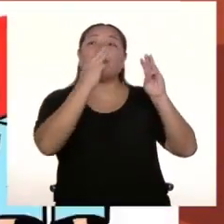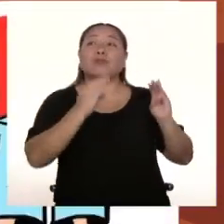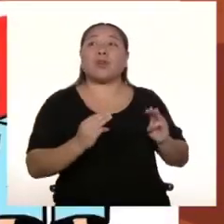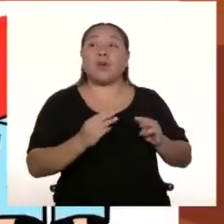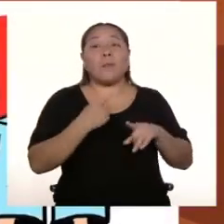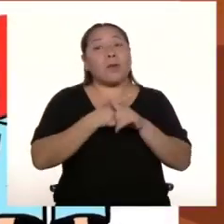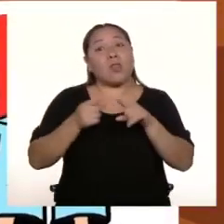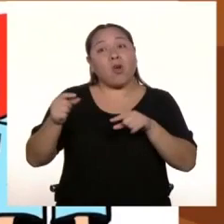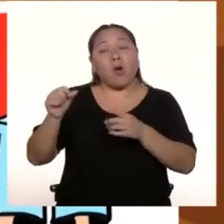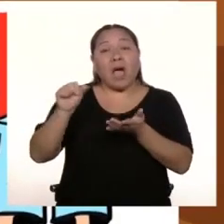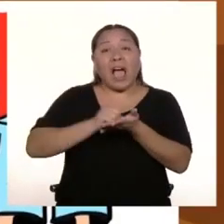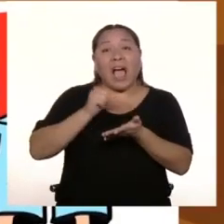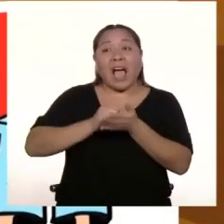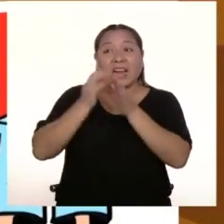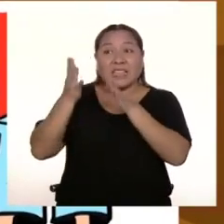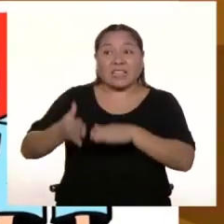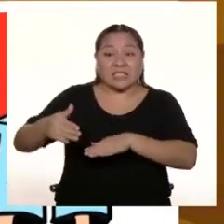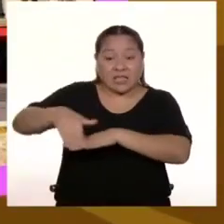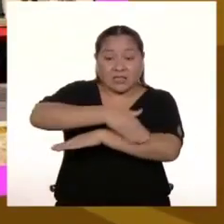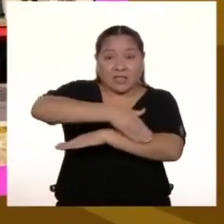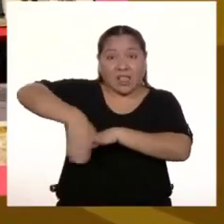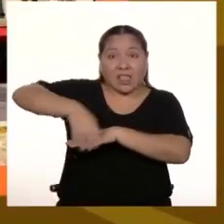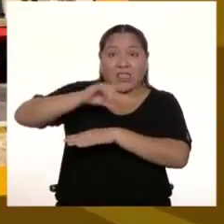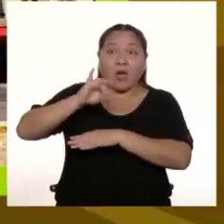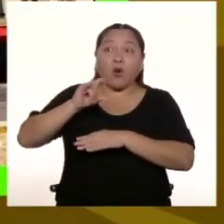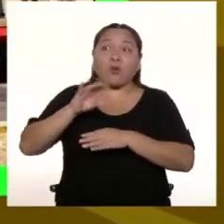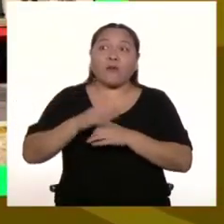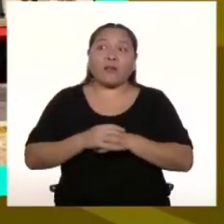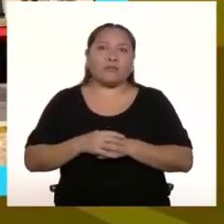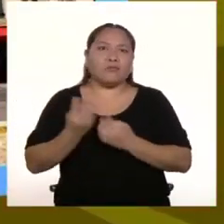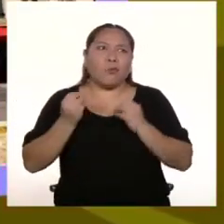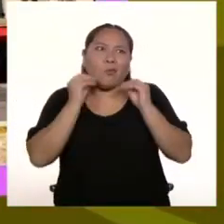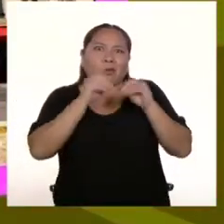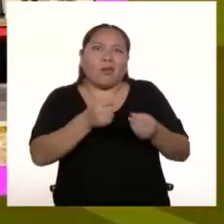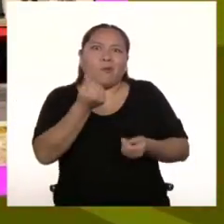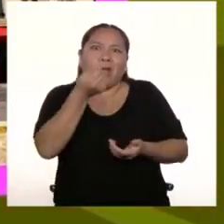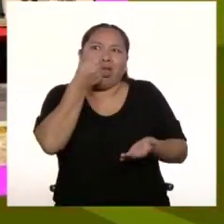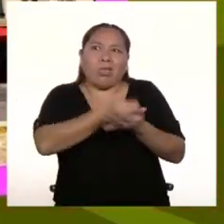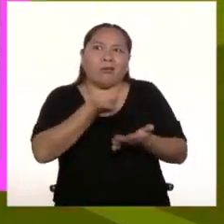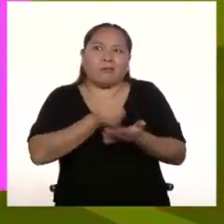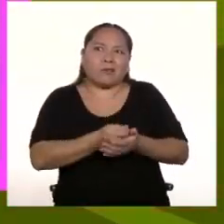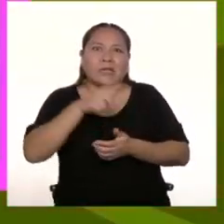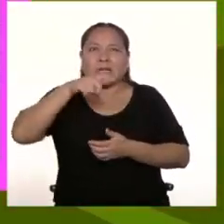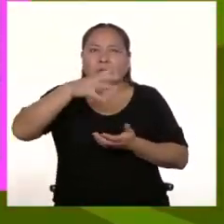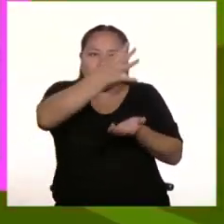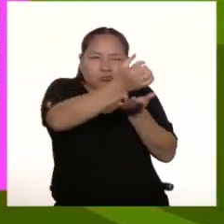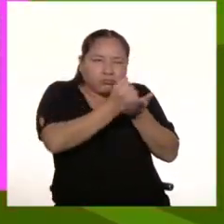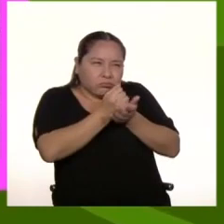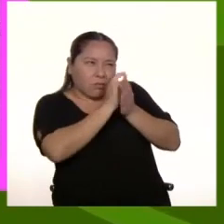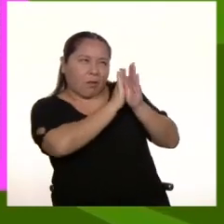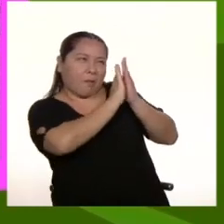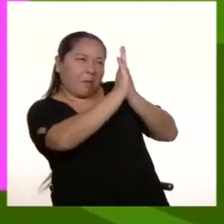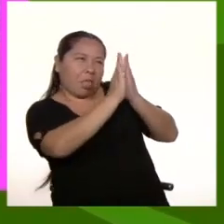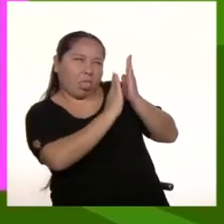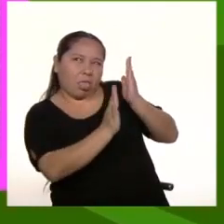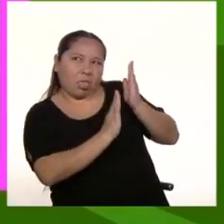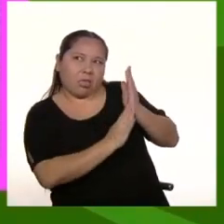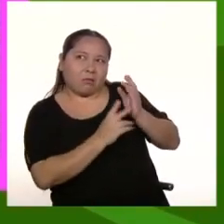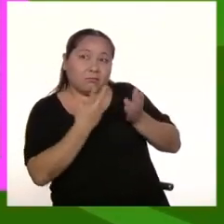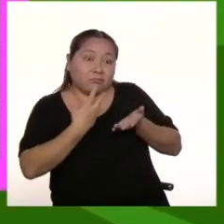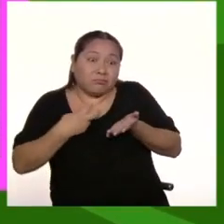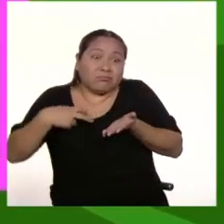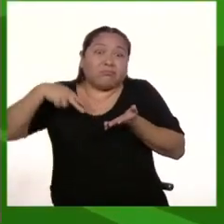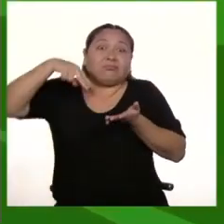contaban con los medios para exponer en galerías de arte Por eso decidieron apropiarse de las paredes Y para que se vea mejor se trepaban